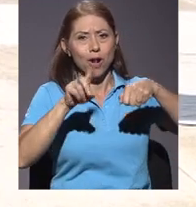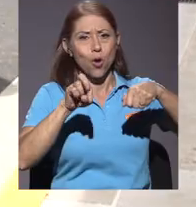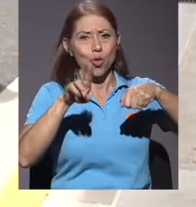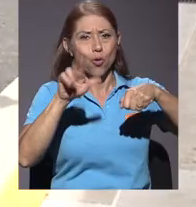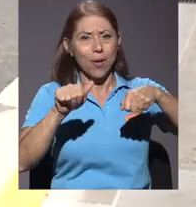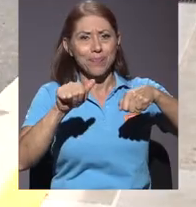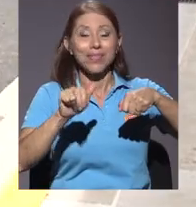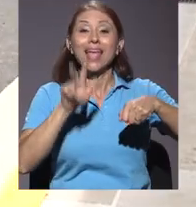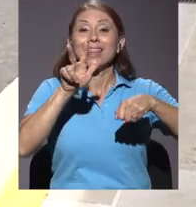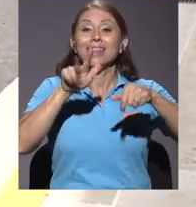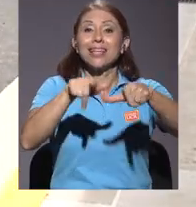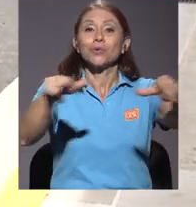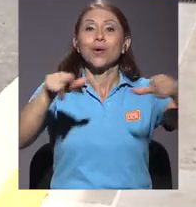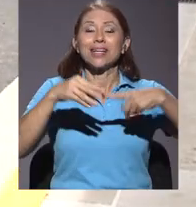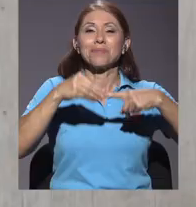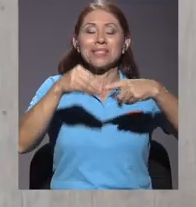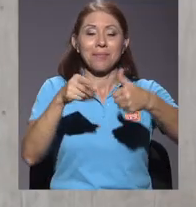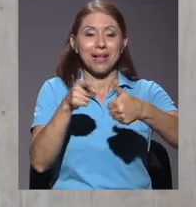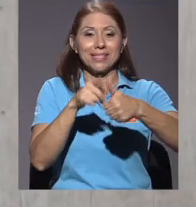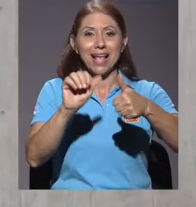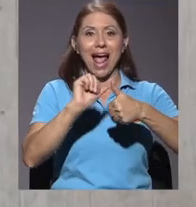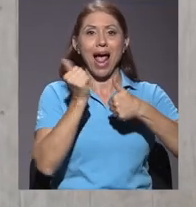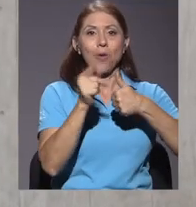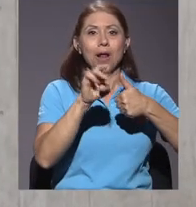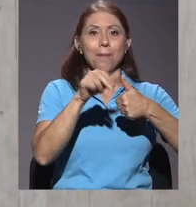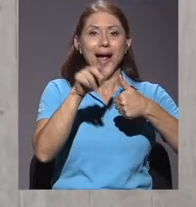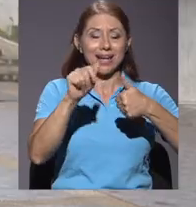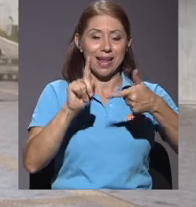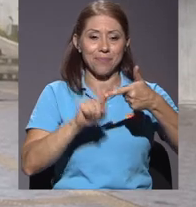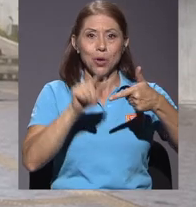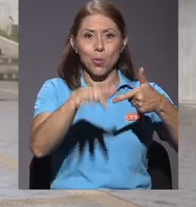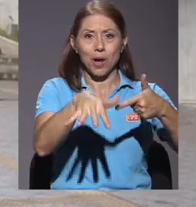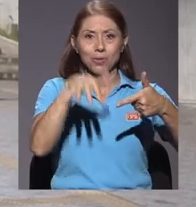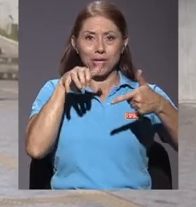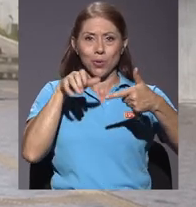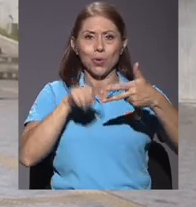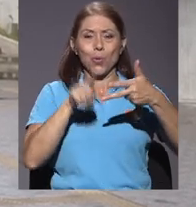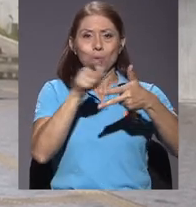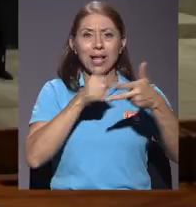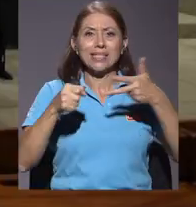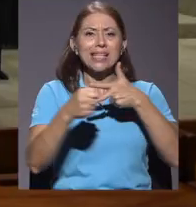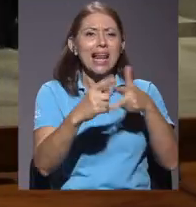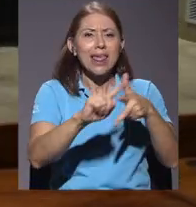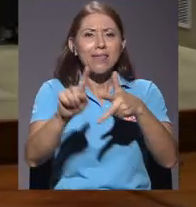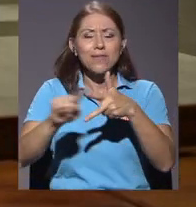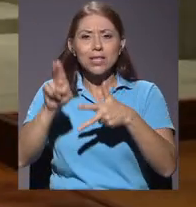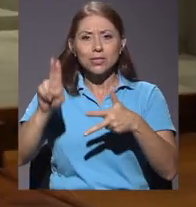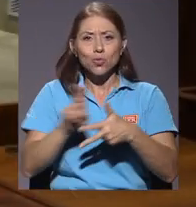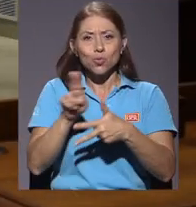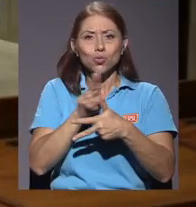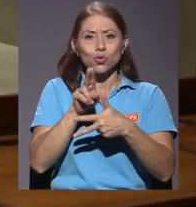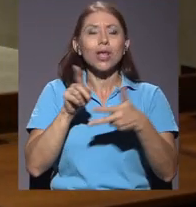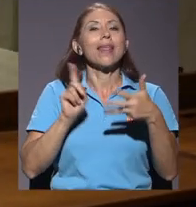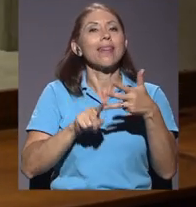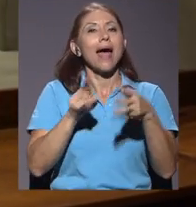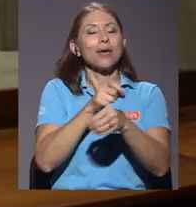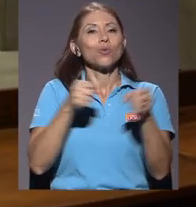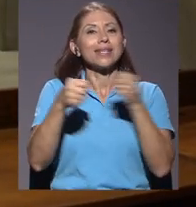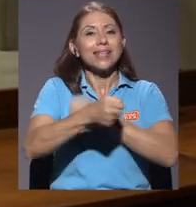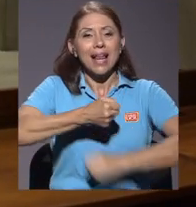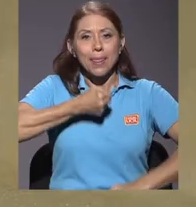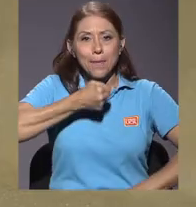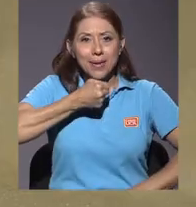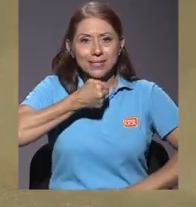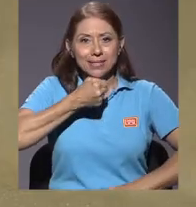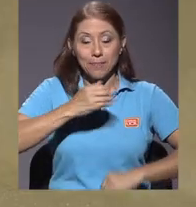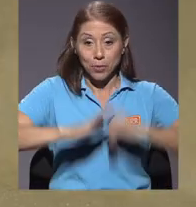Consta de tres módulos principales entre los que están el Aula Magna, un auditorio y una sala multiusos, además de una sala de